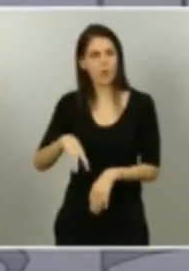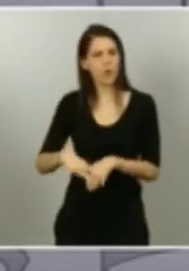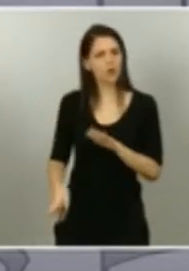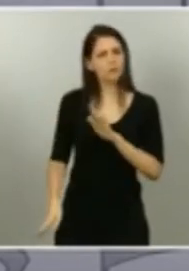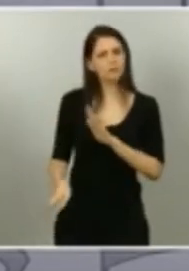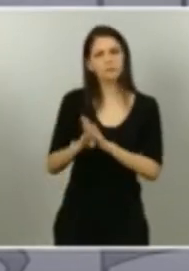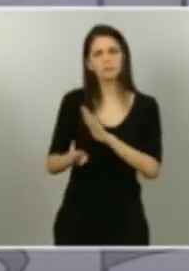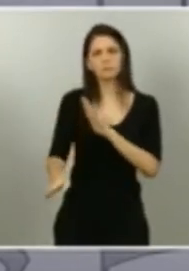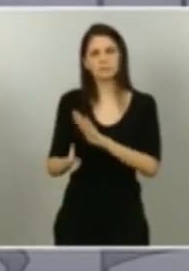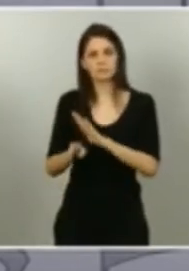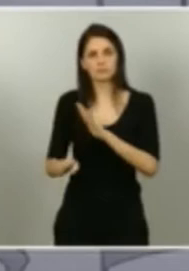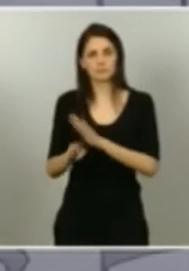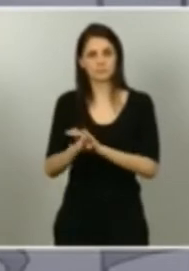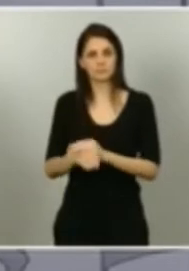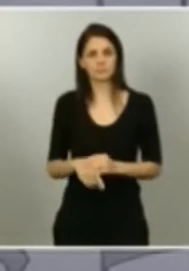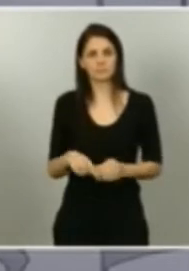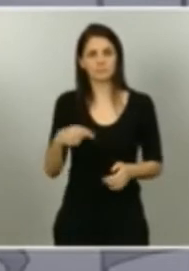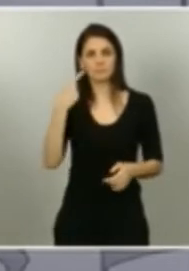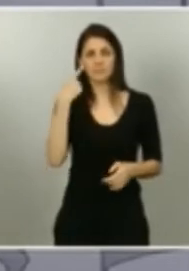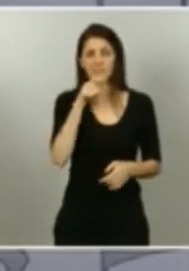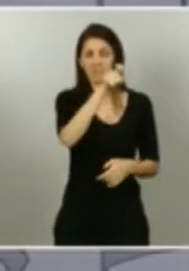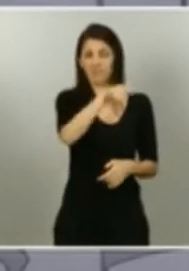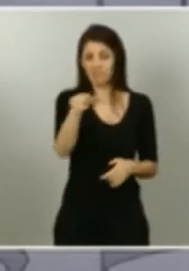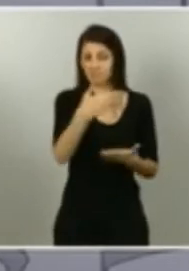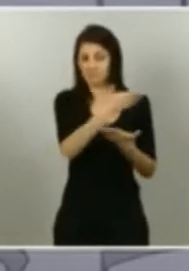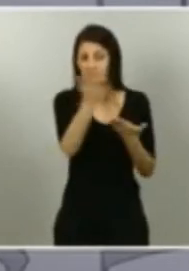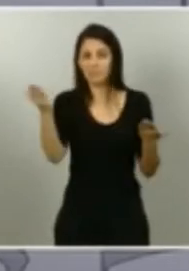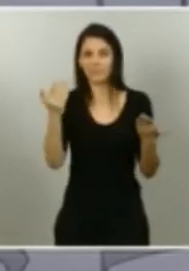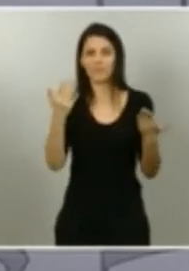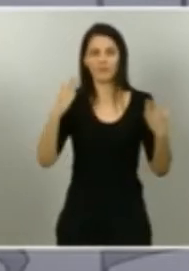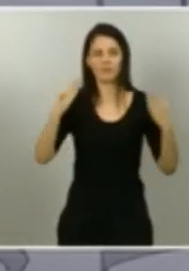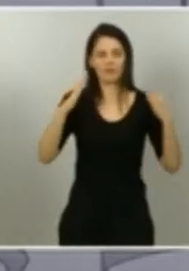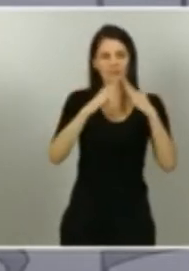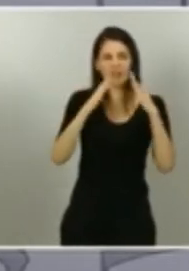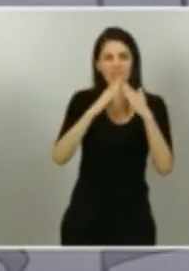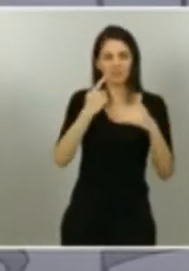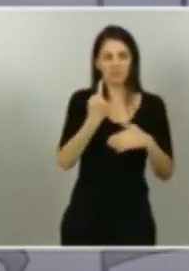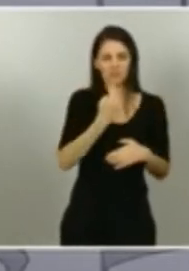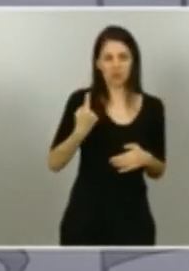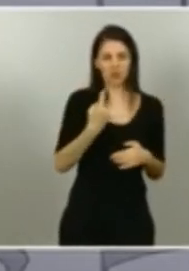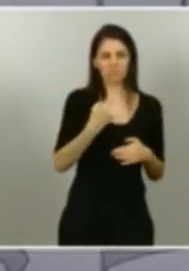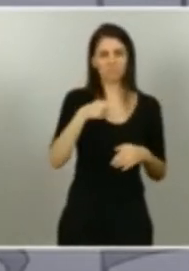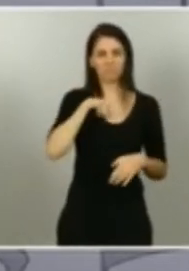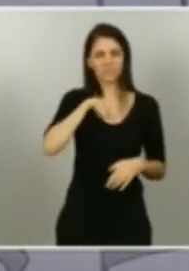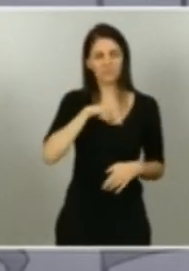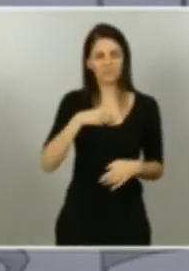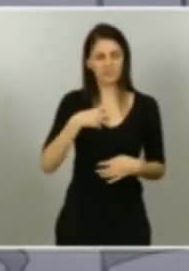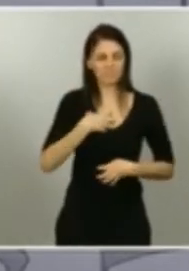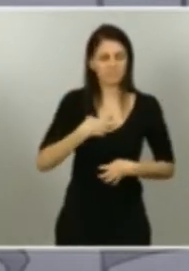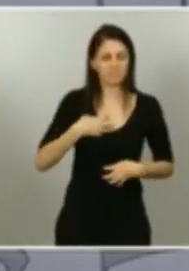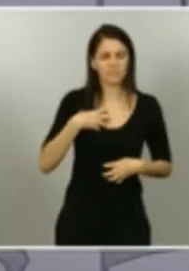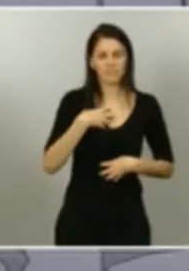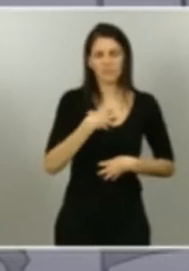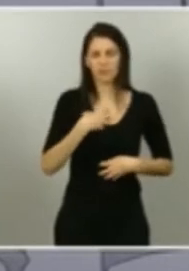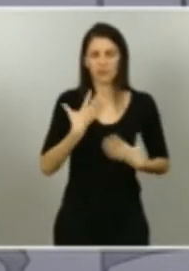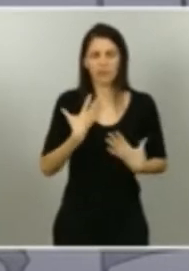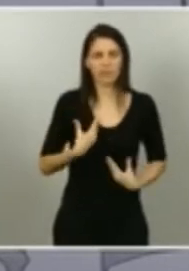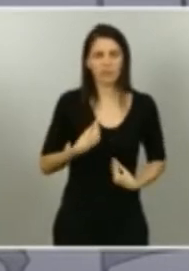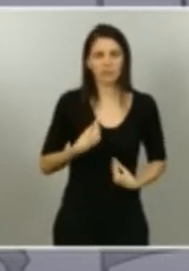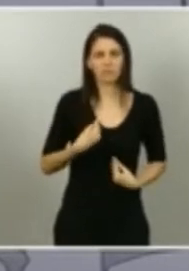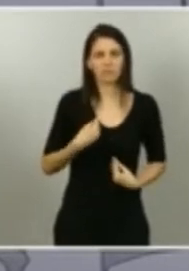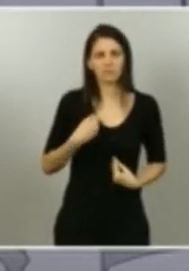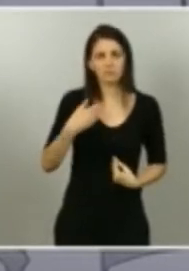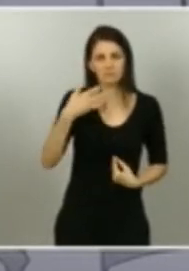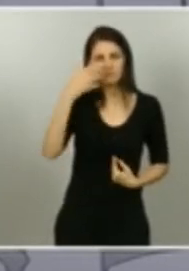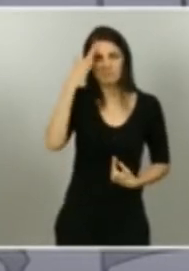sentido momentos de desaliento, de zozobra, pueden imaginarse lo que habrá pasado por el ánimo del máximo responsable de nuestra sanidad.